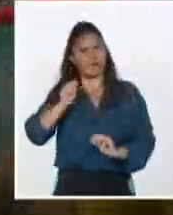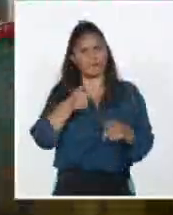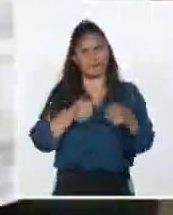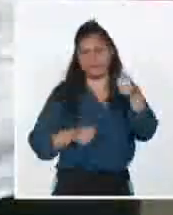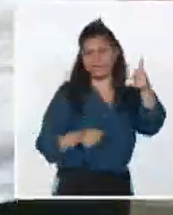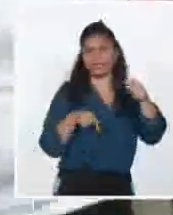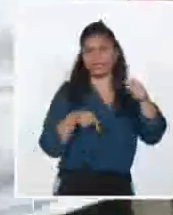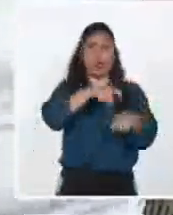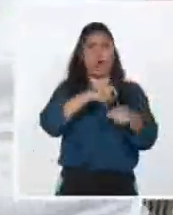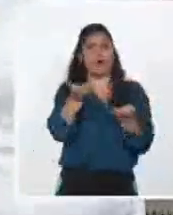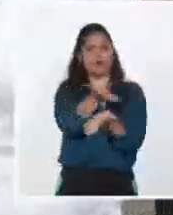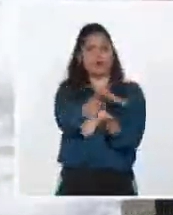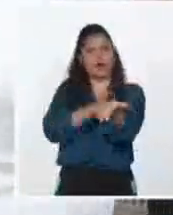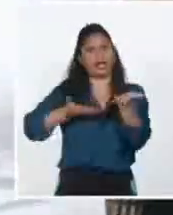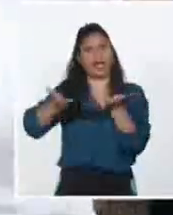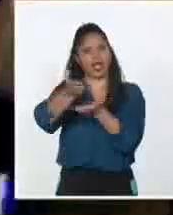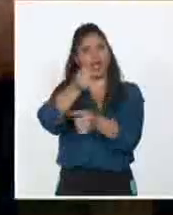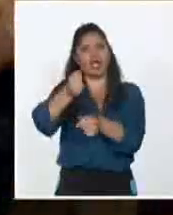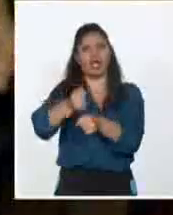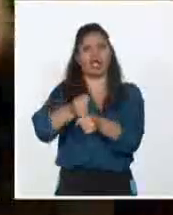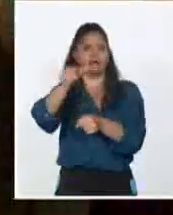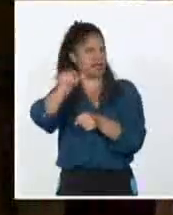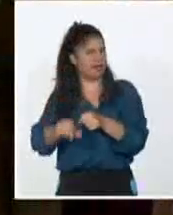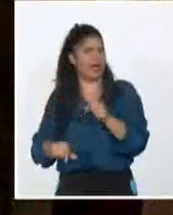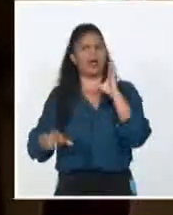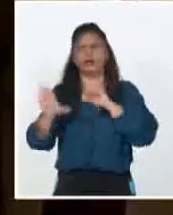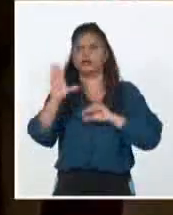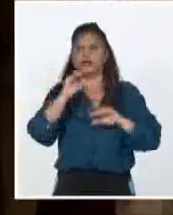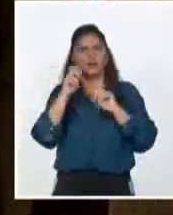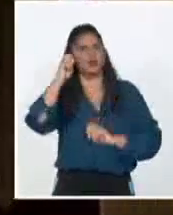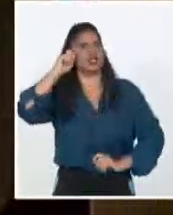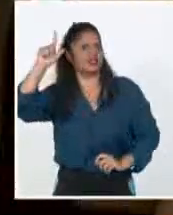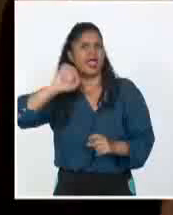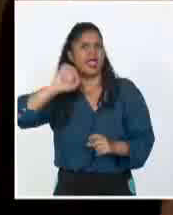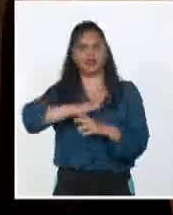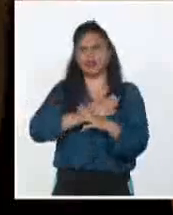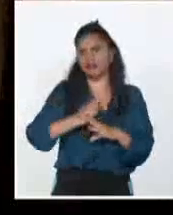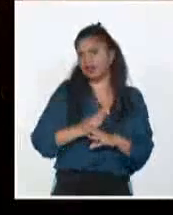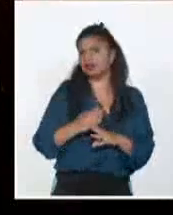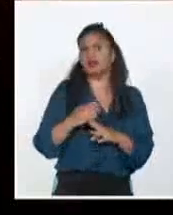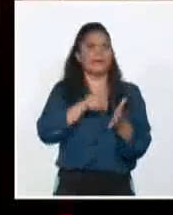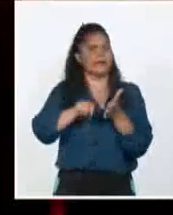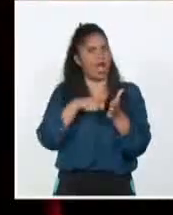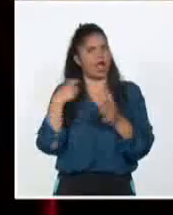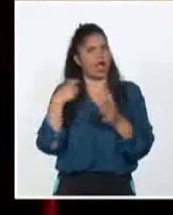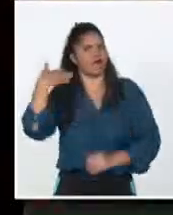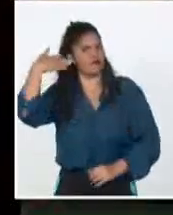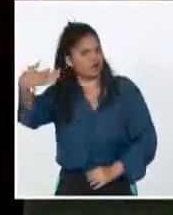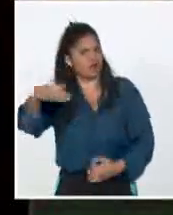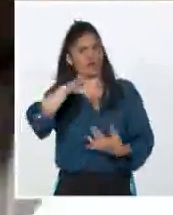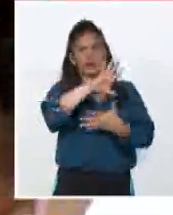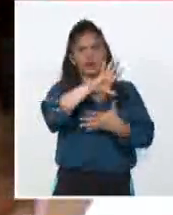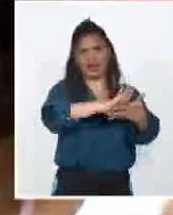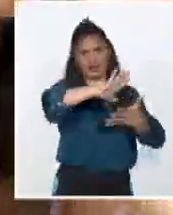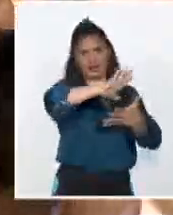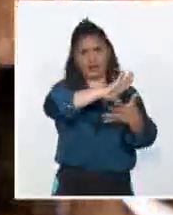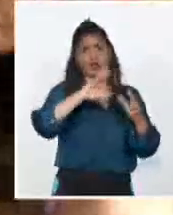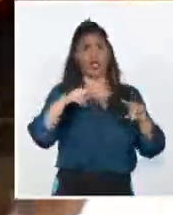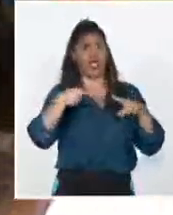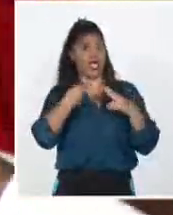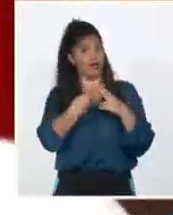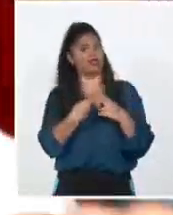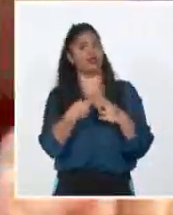las fuerzas progresistas, democráticas y de izquierda para debatir los desafíos y los rumbos del continente. El Foro de Sao Paulo emergió en julio de